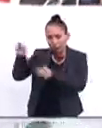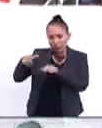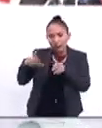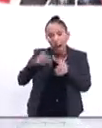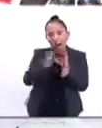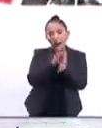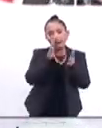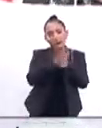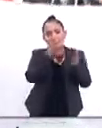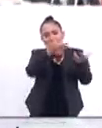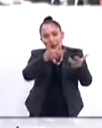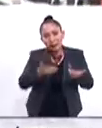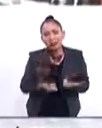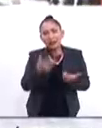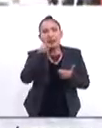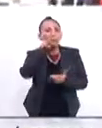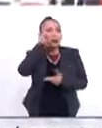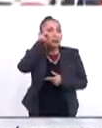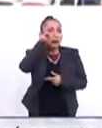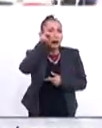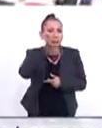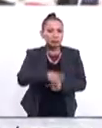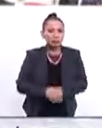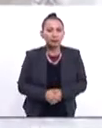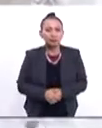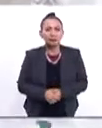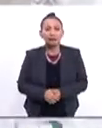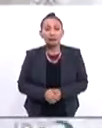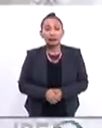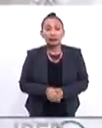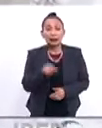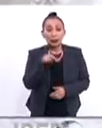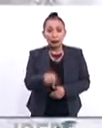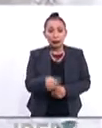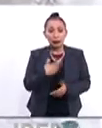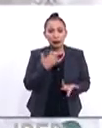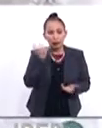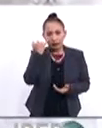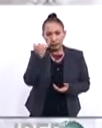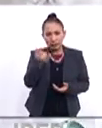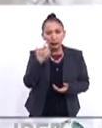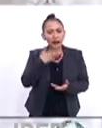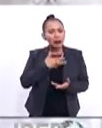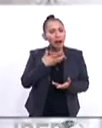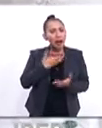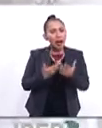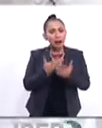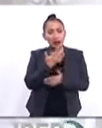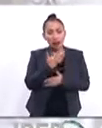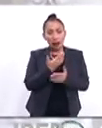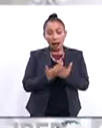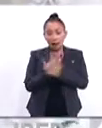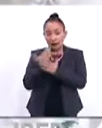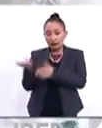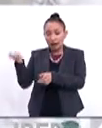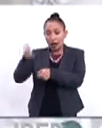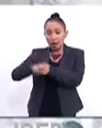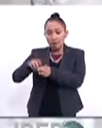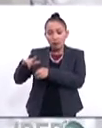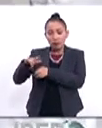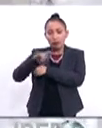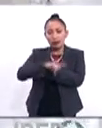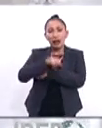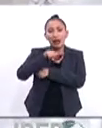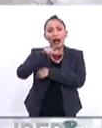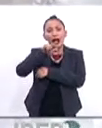participar de ese recibimiento al Santo Padre que desde las 9.50 de la mañana abordó el vuelo de